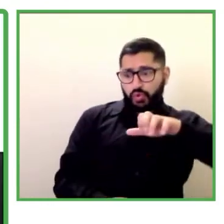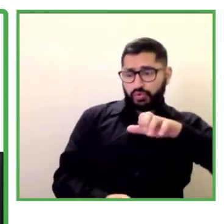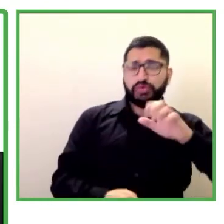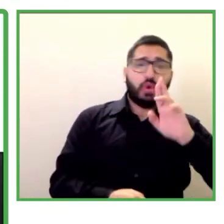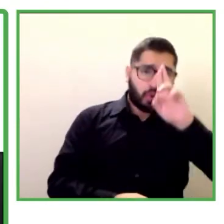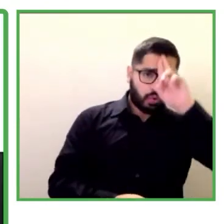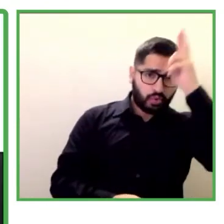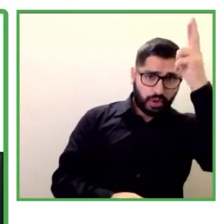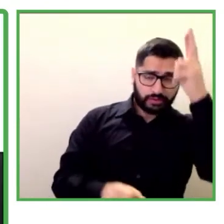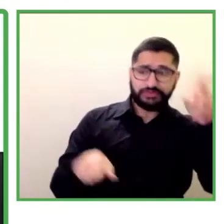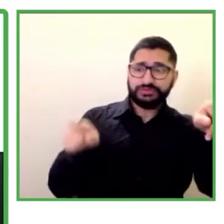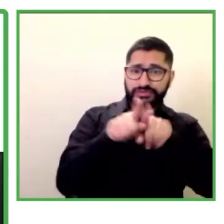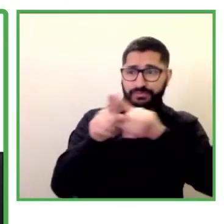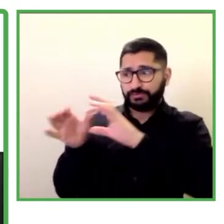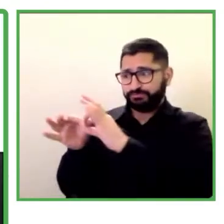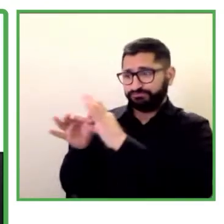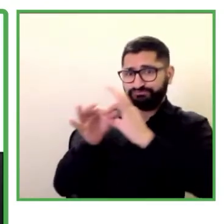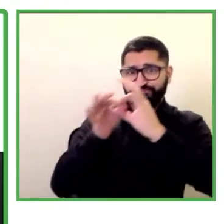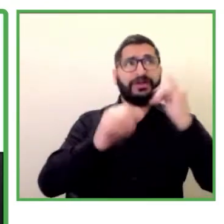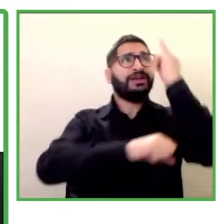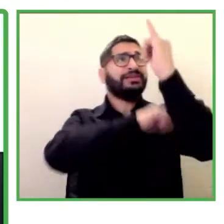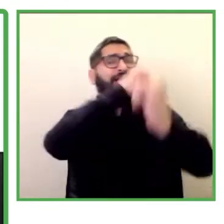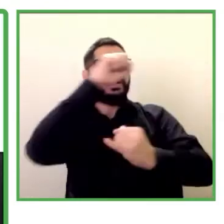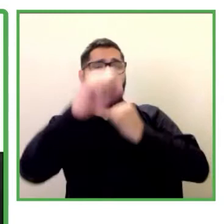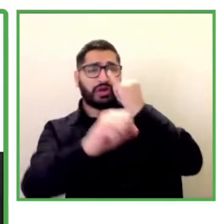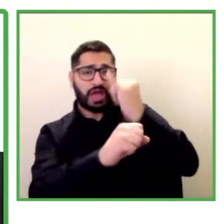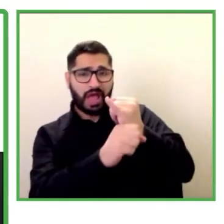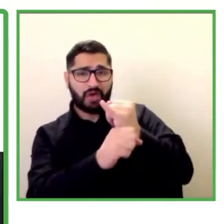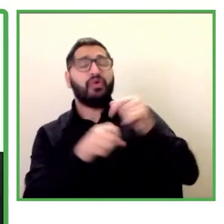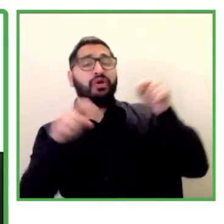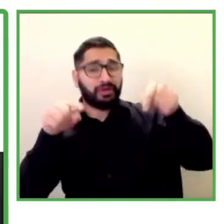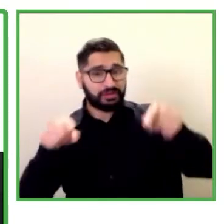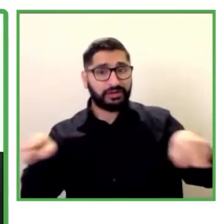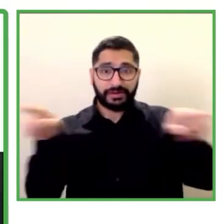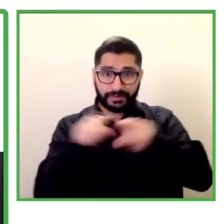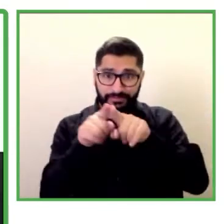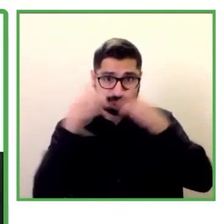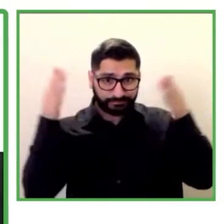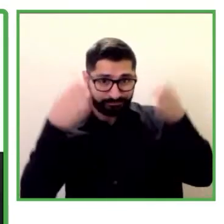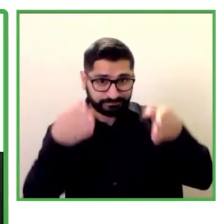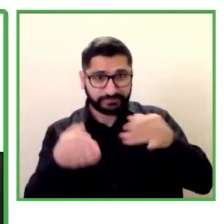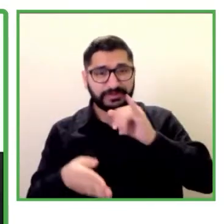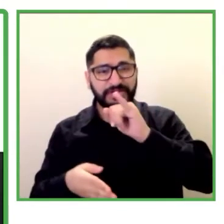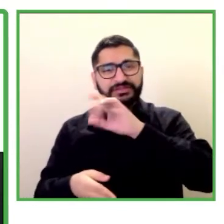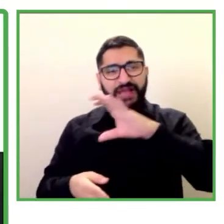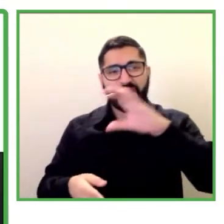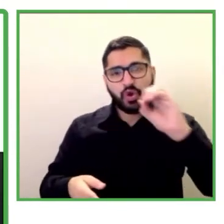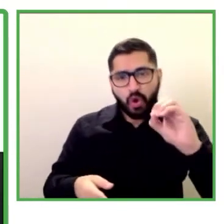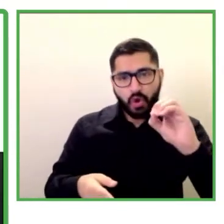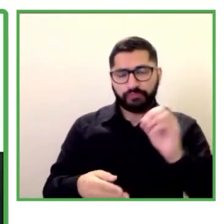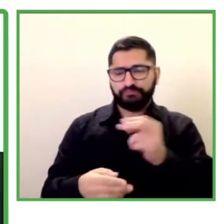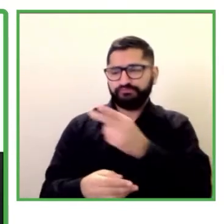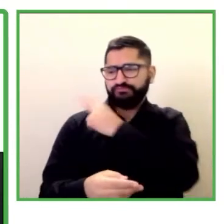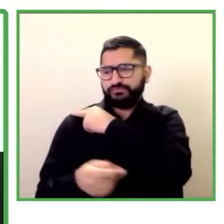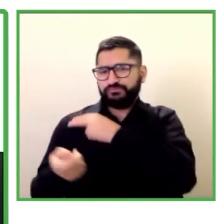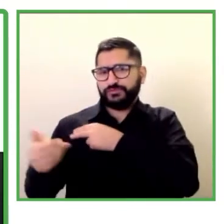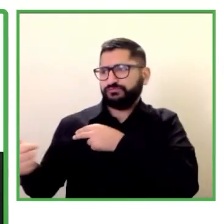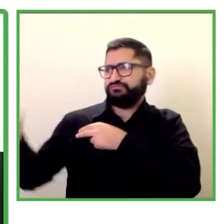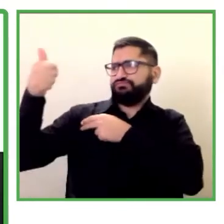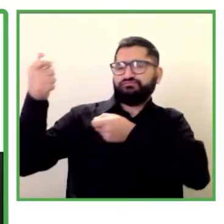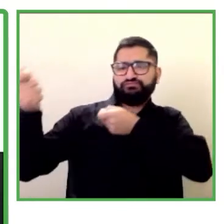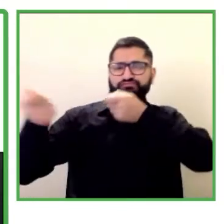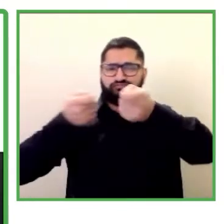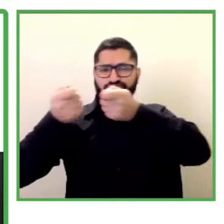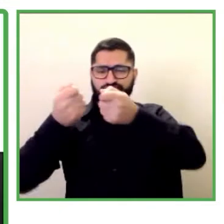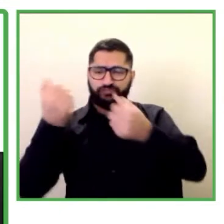valioso el aporte de los CIOs de las organizaciones en algunos casos y de los gerentes o directores de recursos humanos en otros, conformando un mix